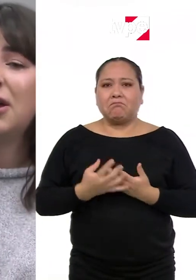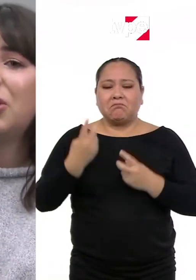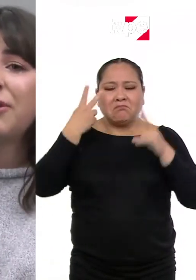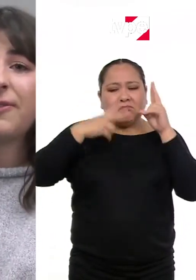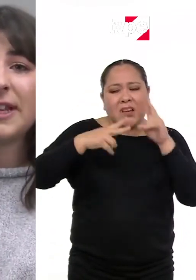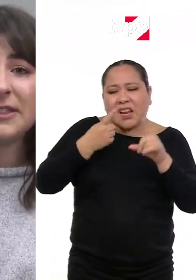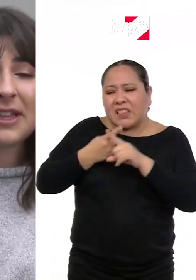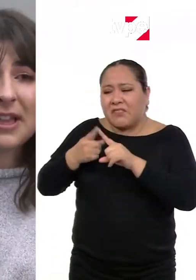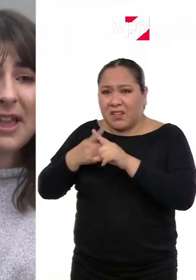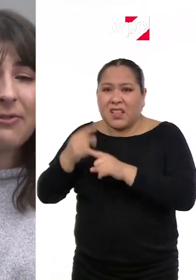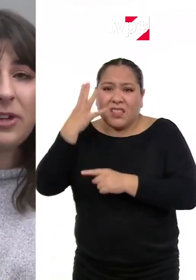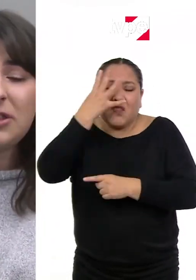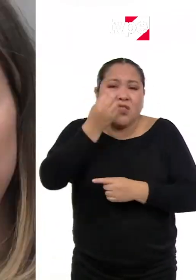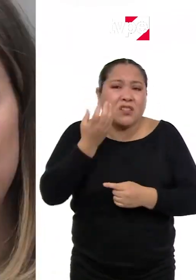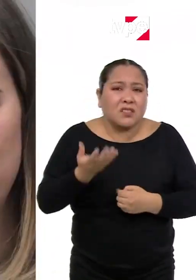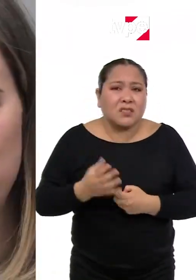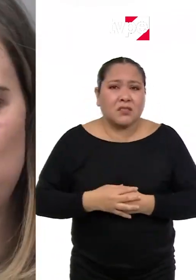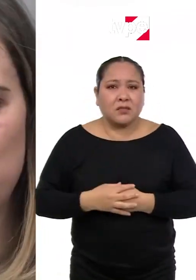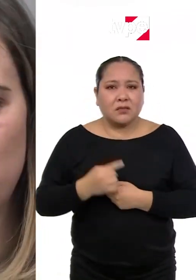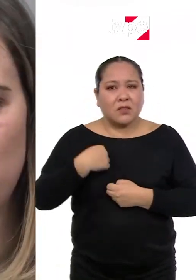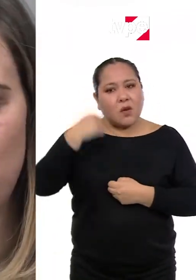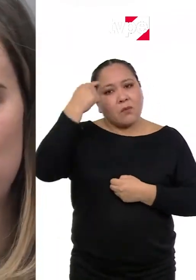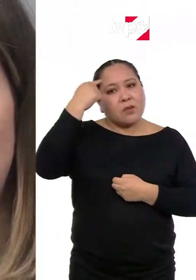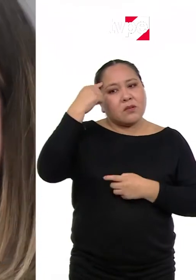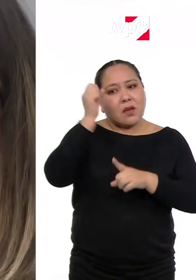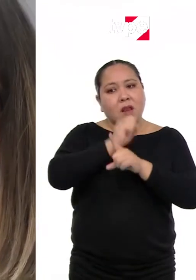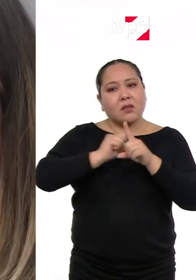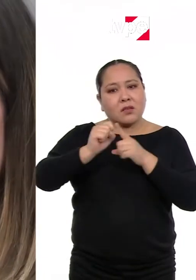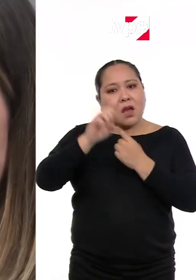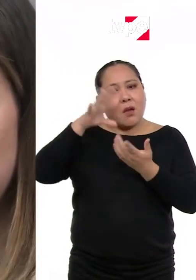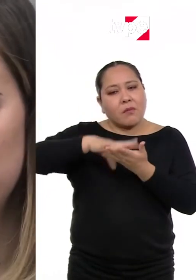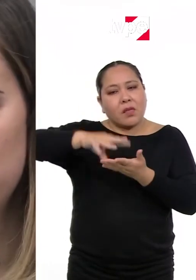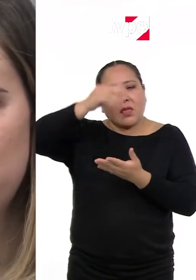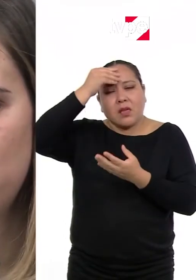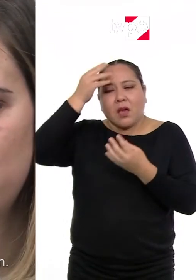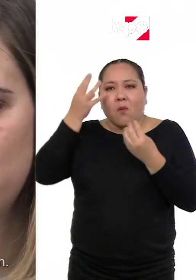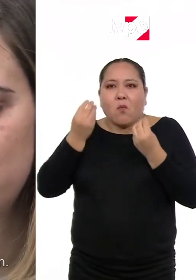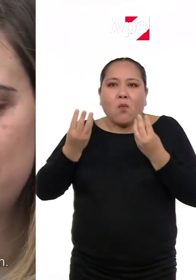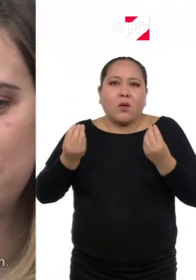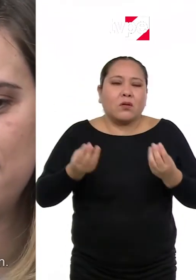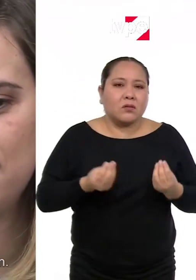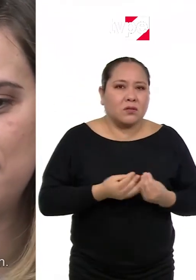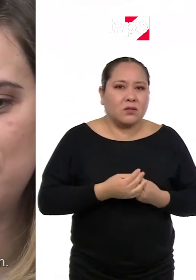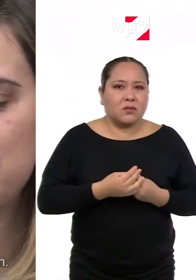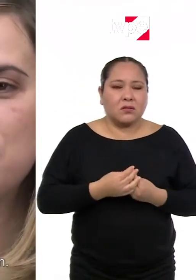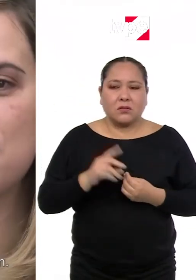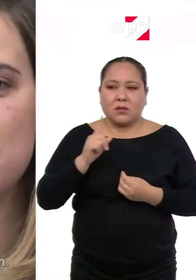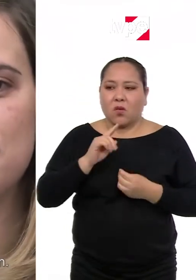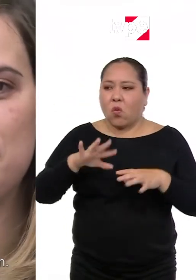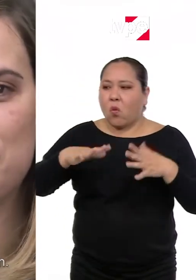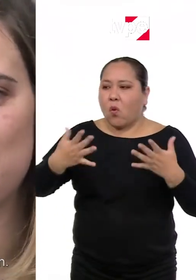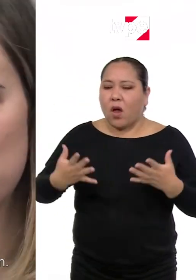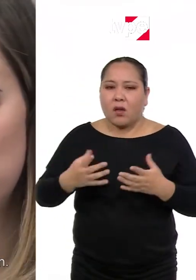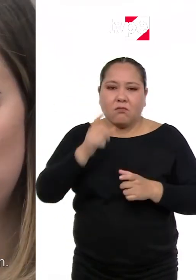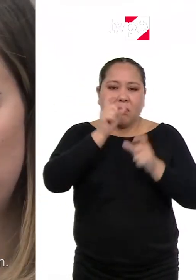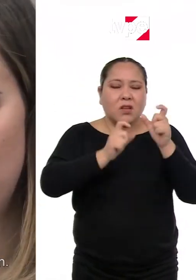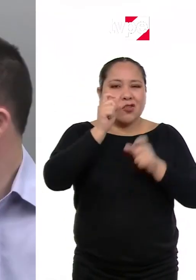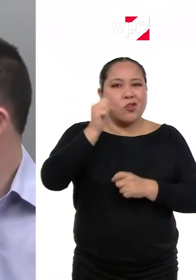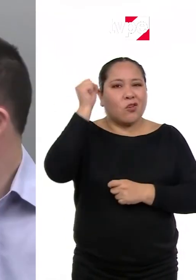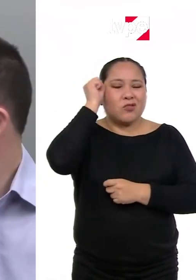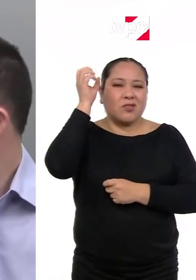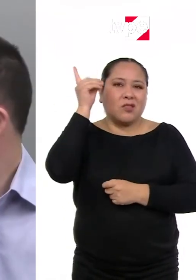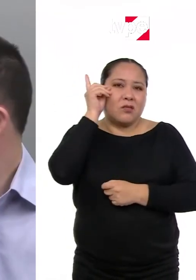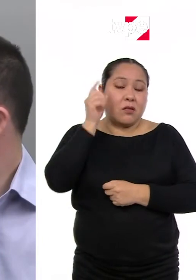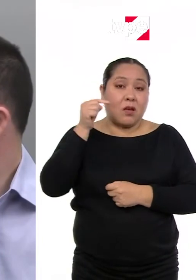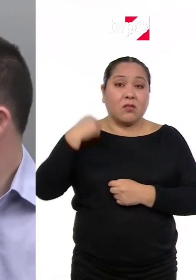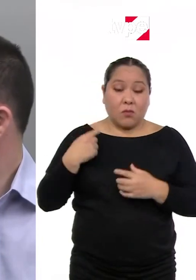lo diferente es bonito. Y yo creo que la sociedad perdería muchísimo si no existiesen personas con síndrome